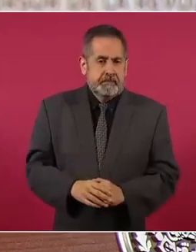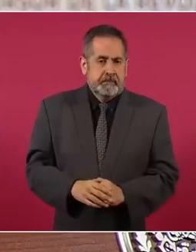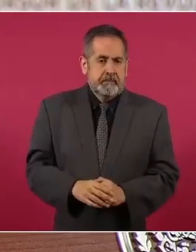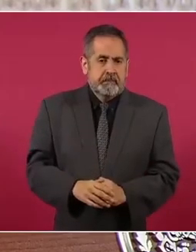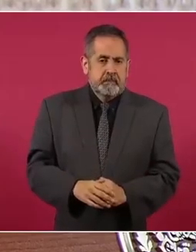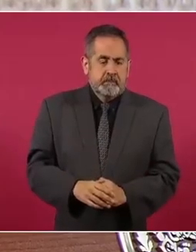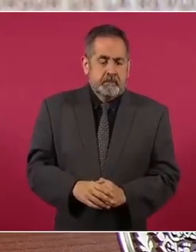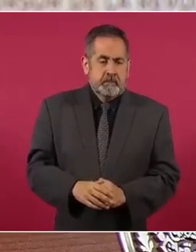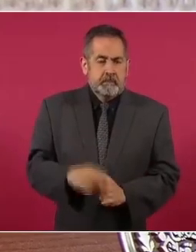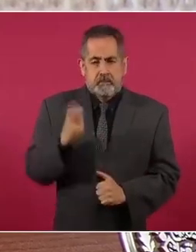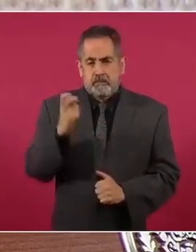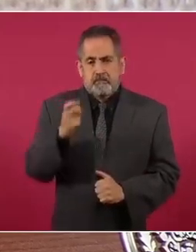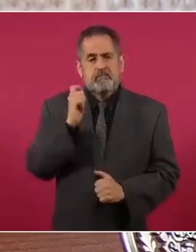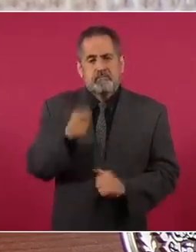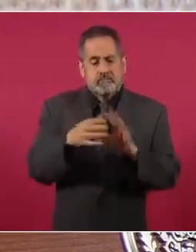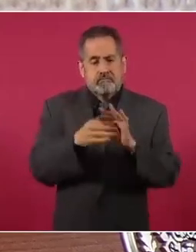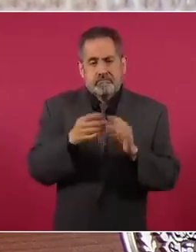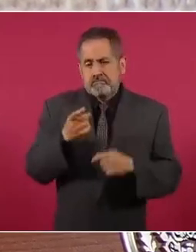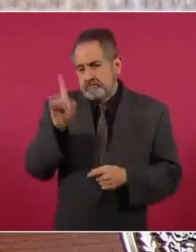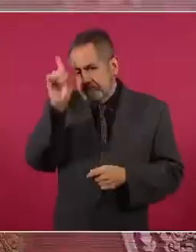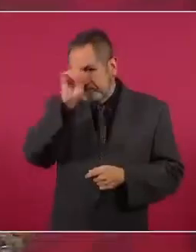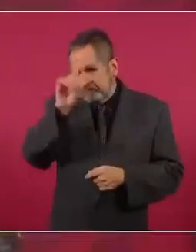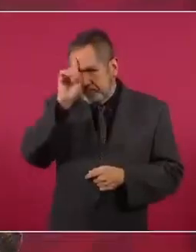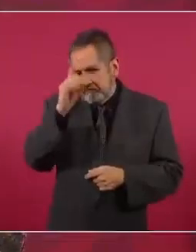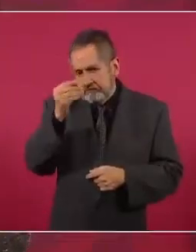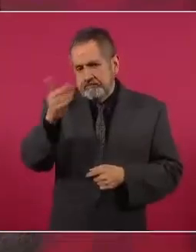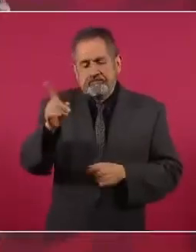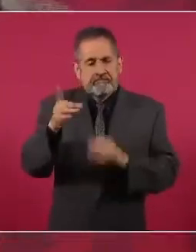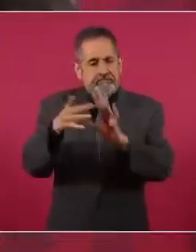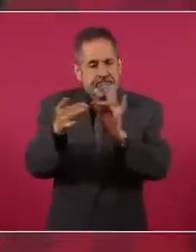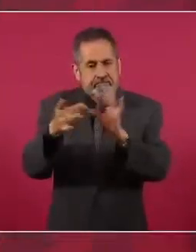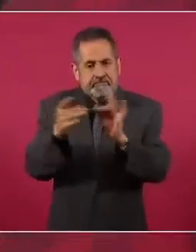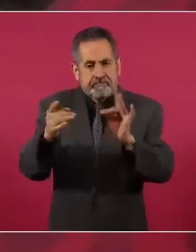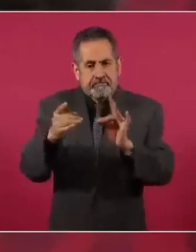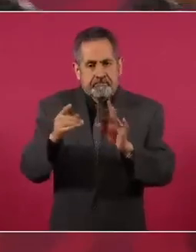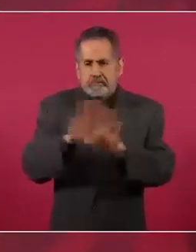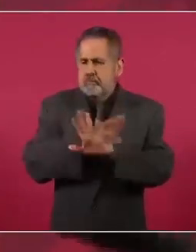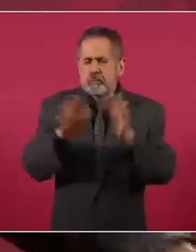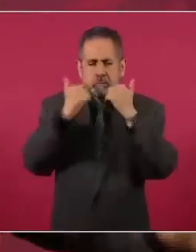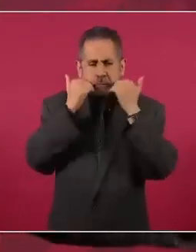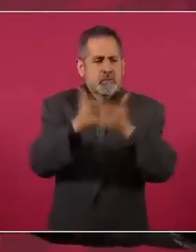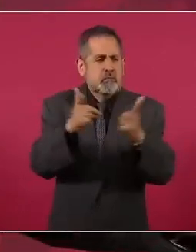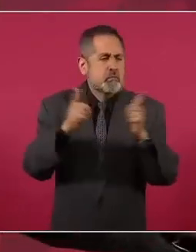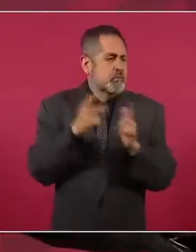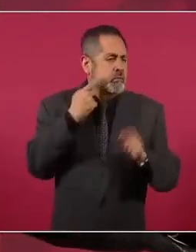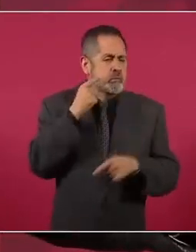es una simple recomendación para cualquier partido. partido.